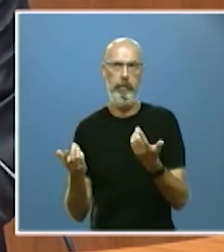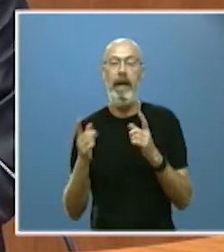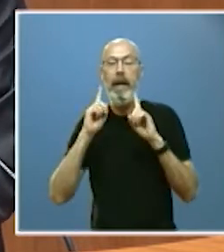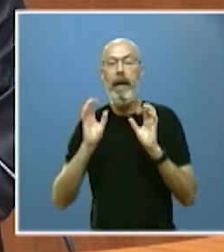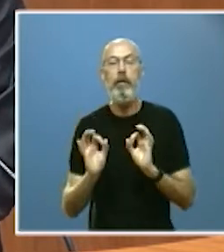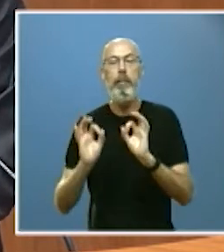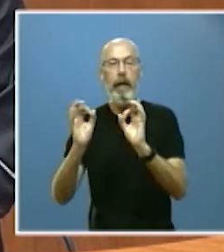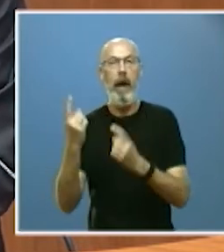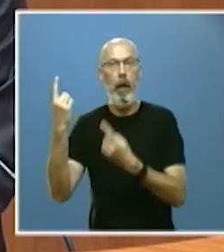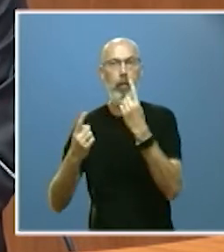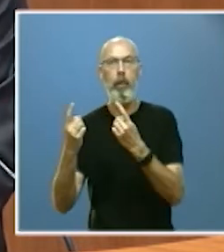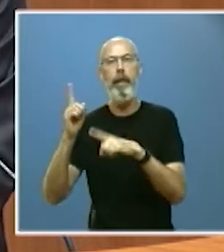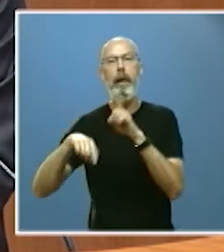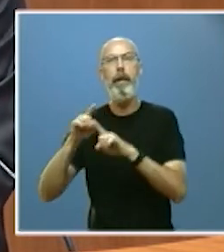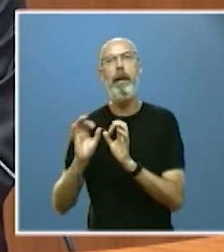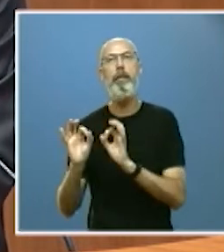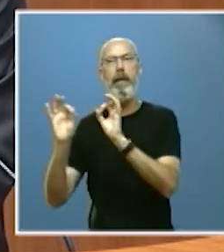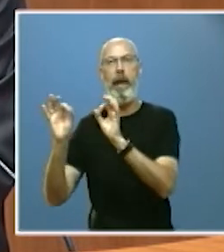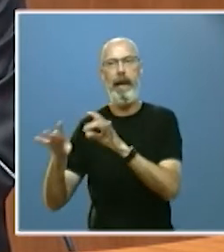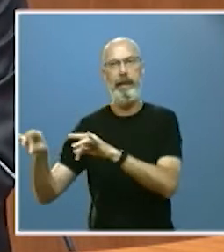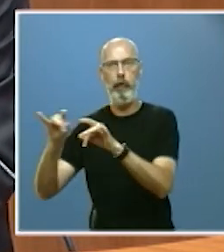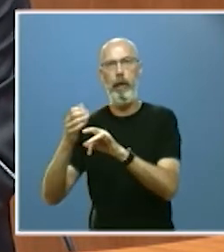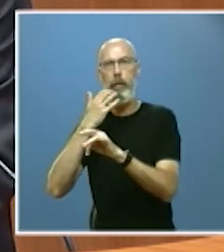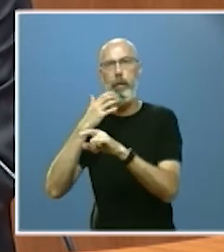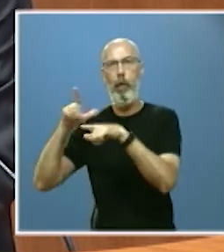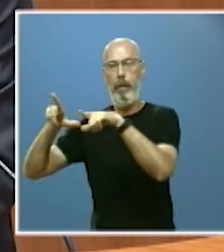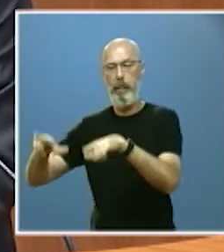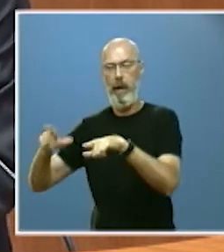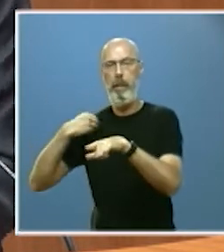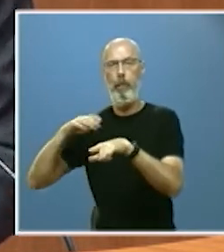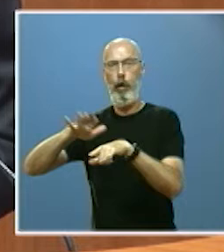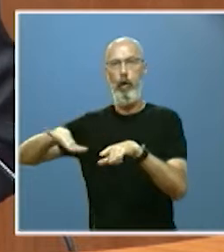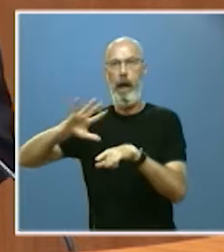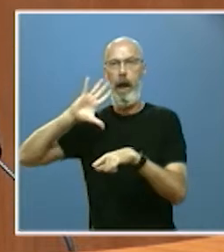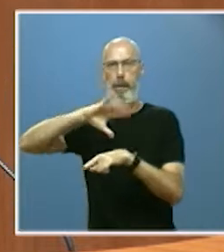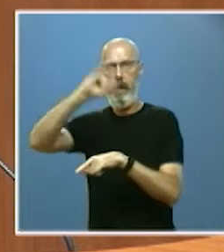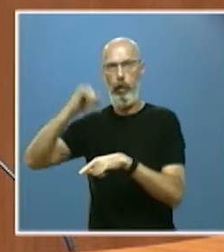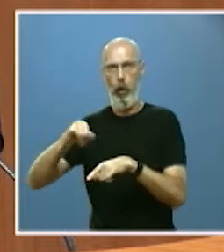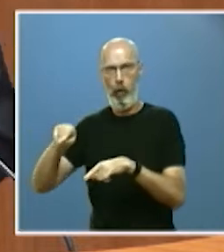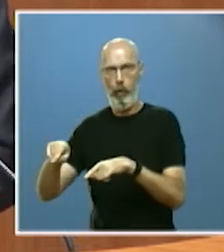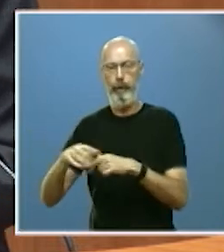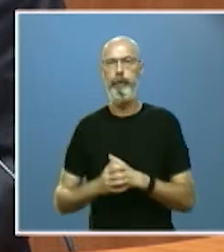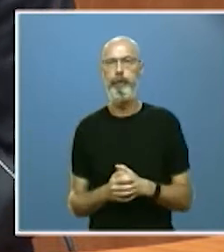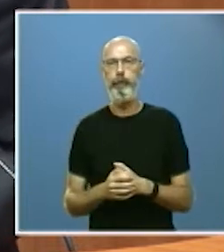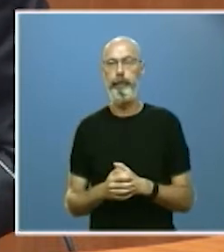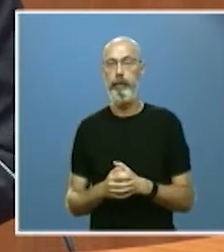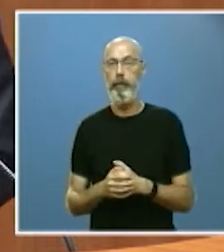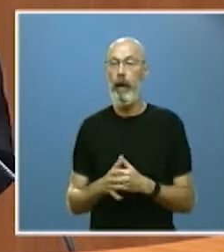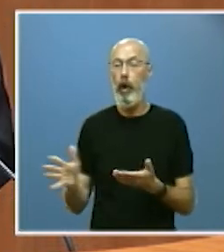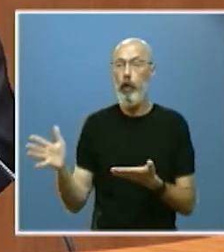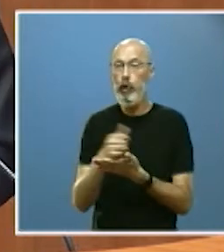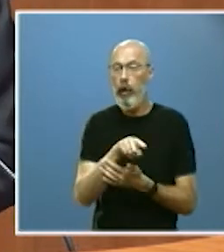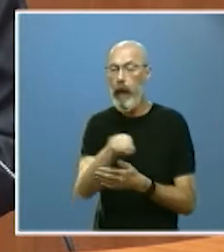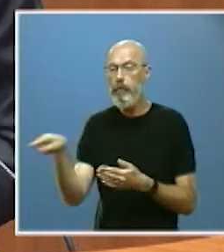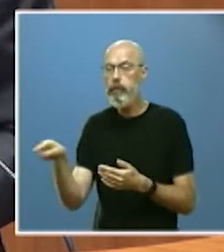a una especialidad territorial como ocurre con la plataforma del VIEF. Todas ellas parten de la convicción de que nuestro